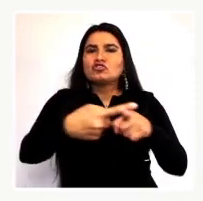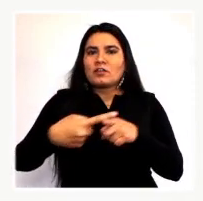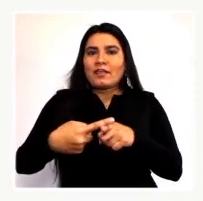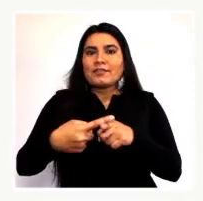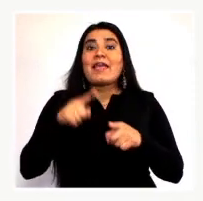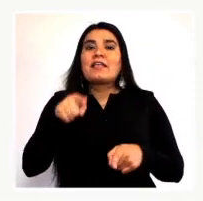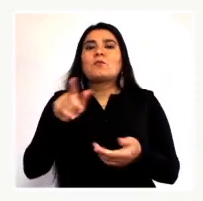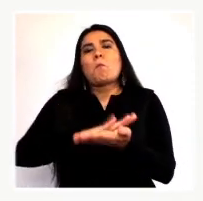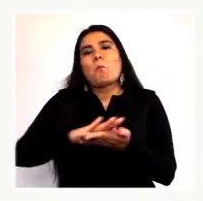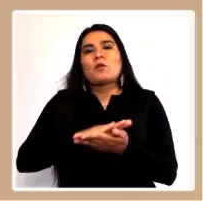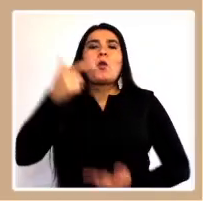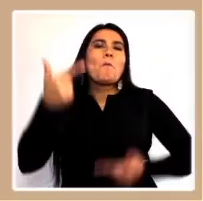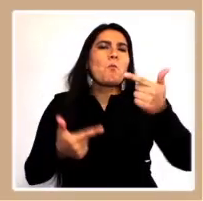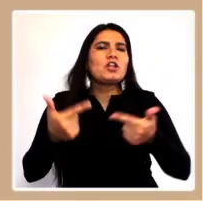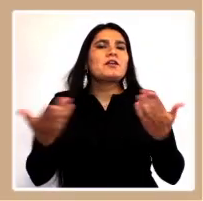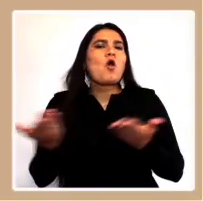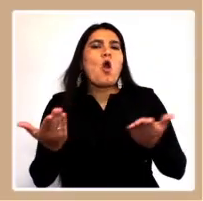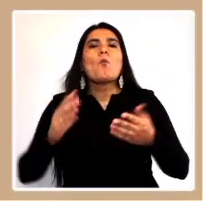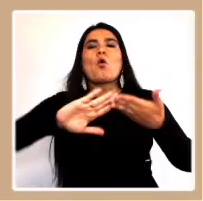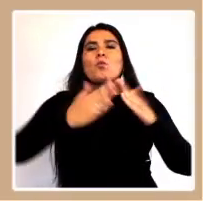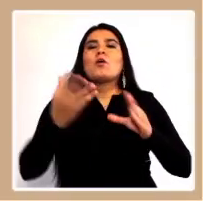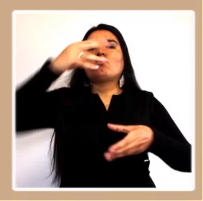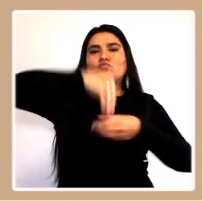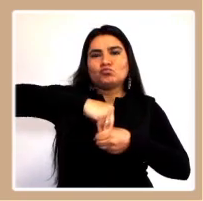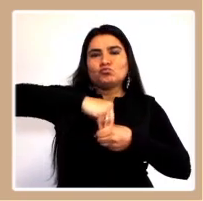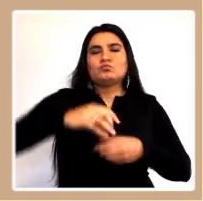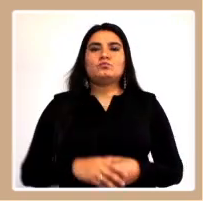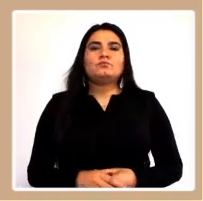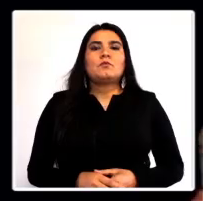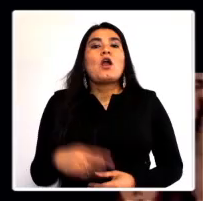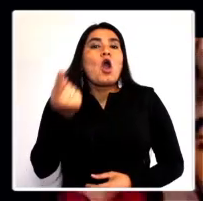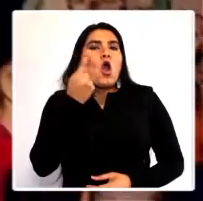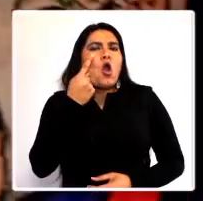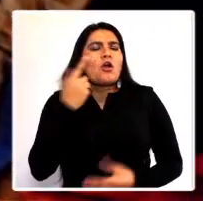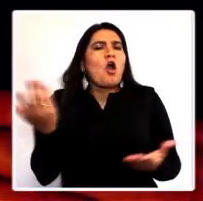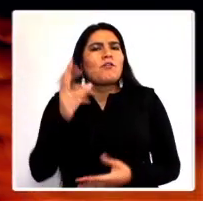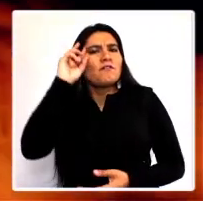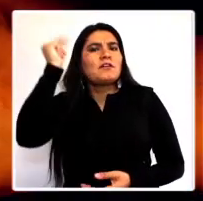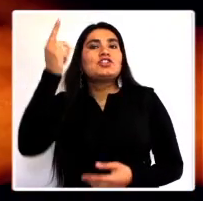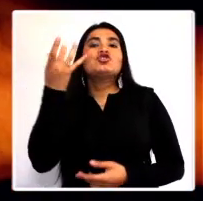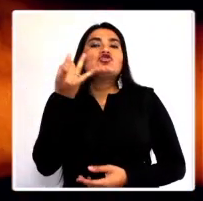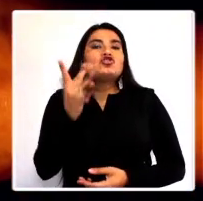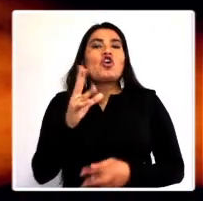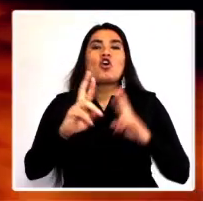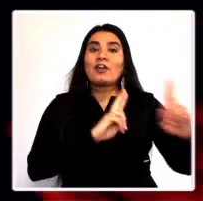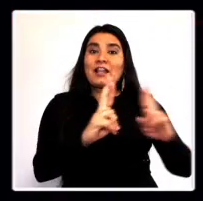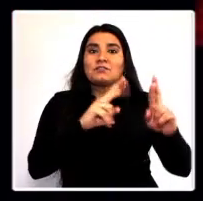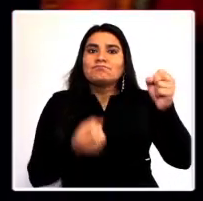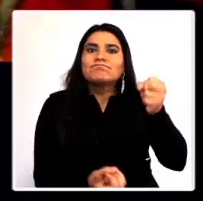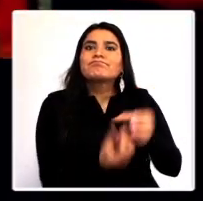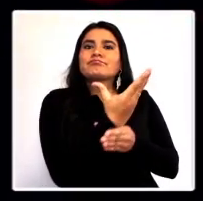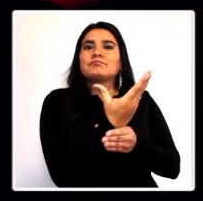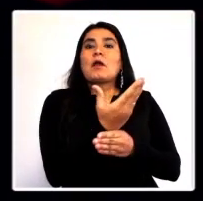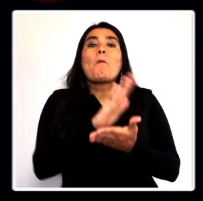esto es, el carácter político de la acción comunitaria. El conocimiento sólo surge en las relaciones, por